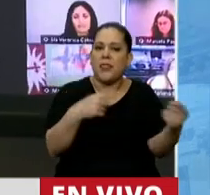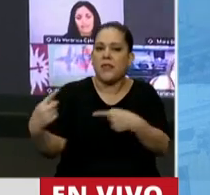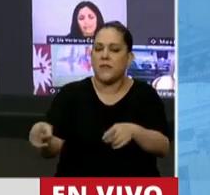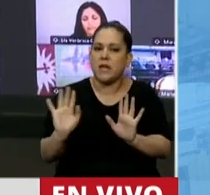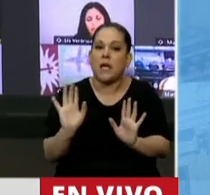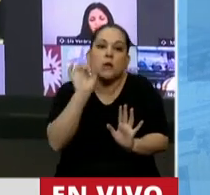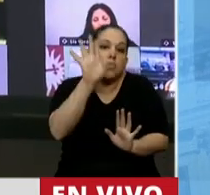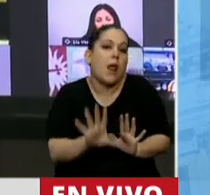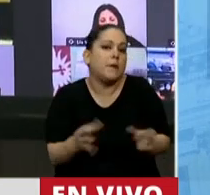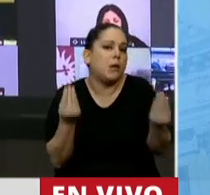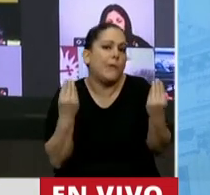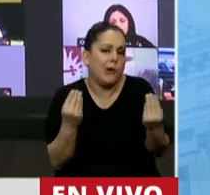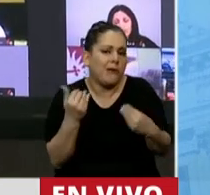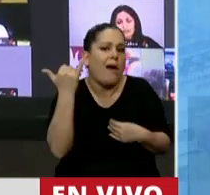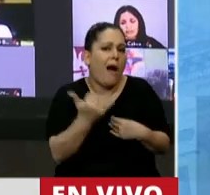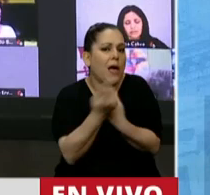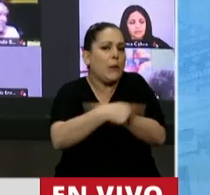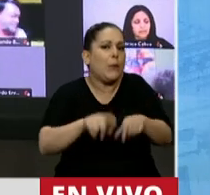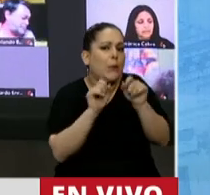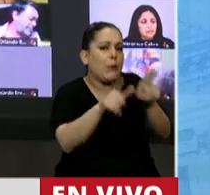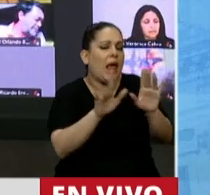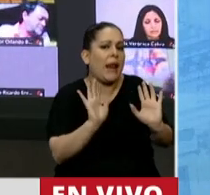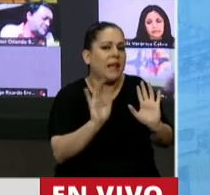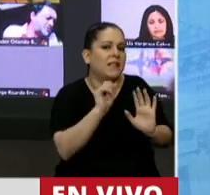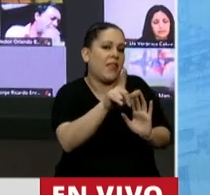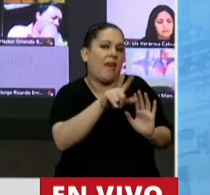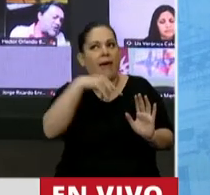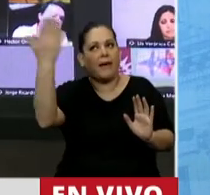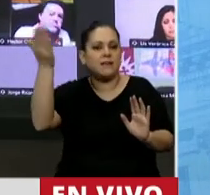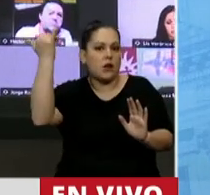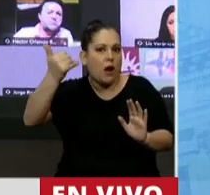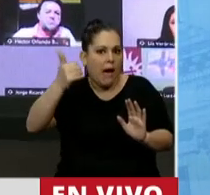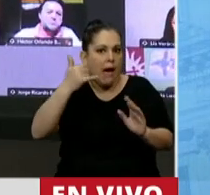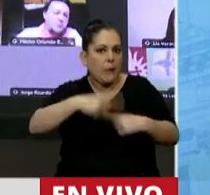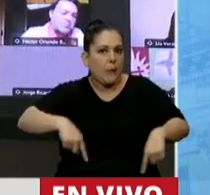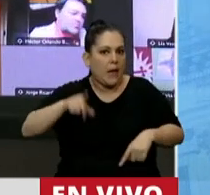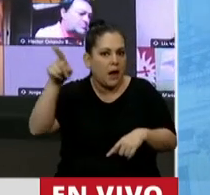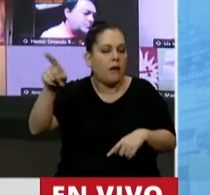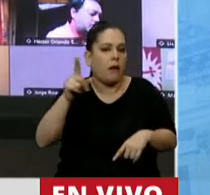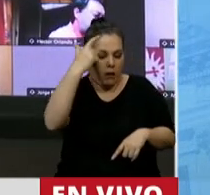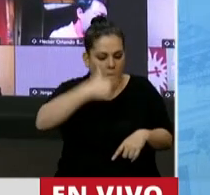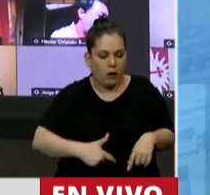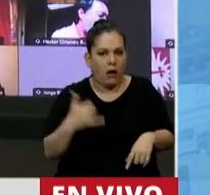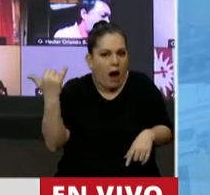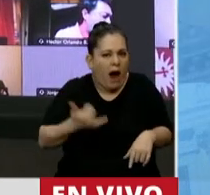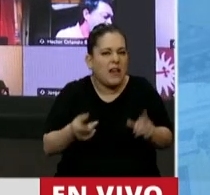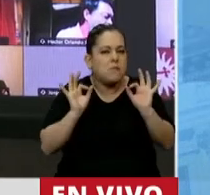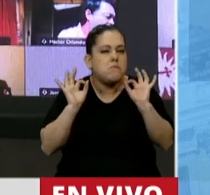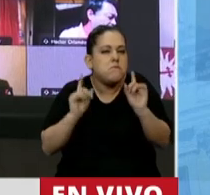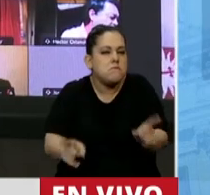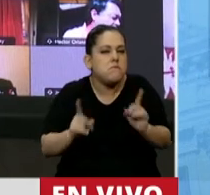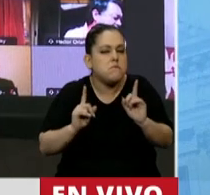por el solo hecho de que haya bienes que se sitúen en el exterior, aun cuando el contribuyente tenga exactamente